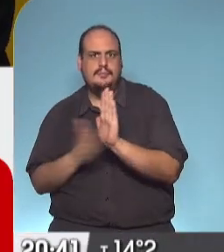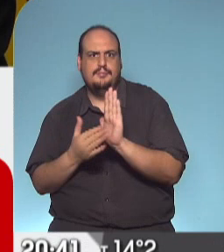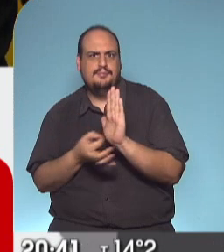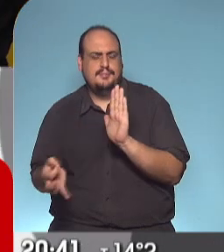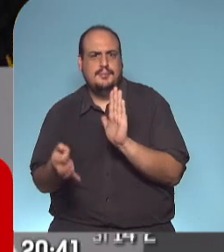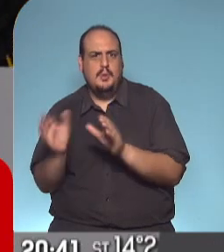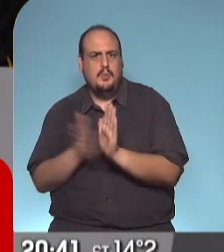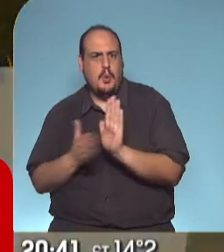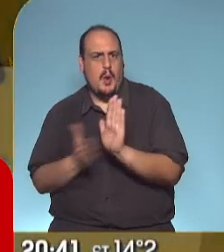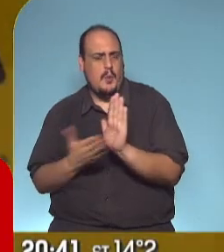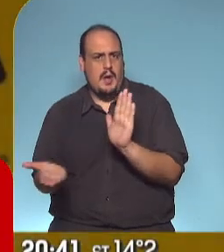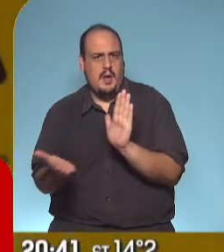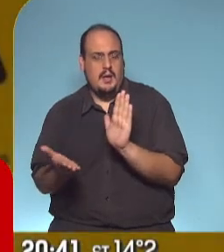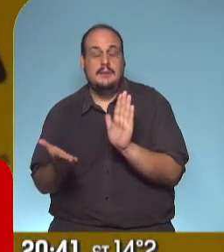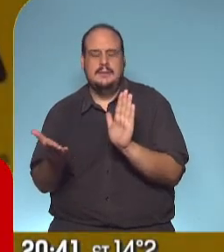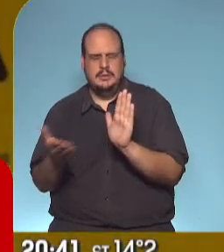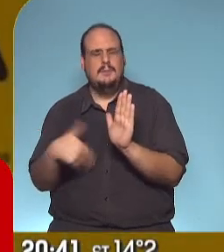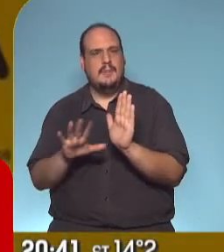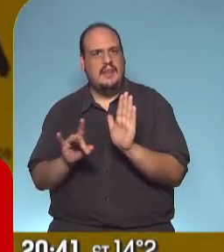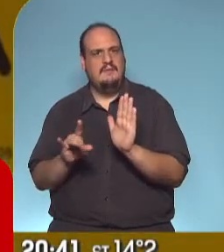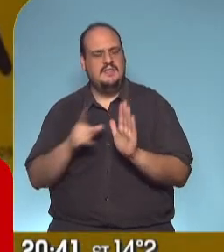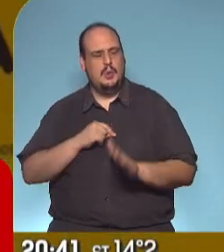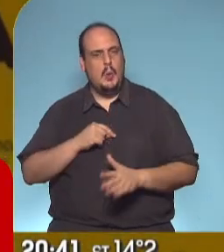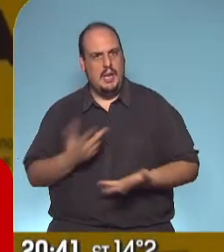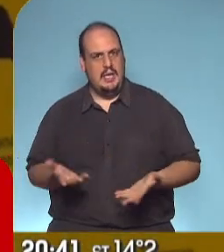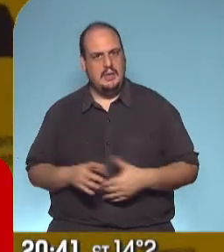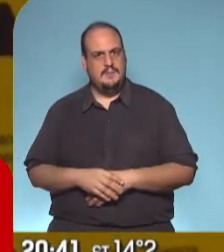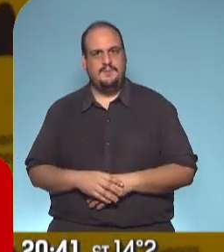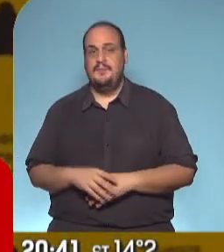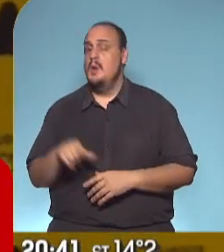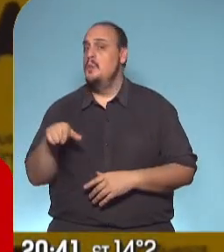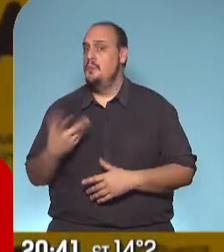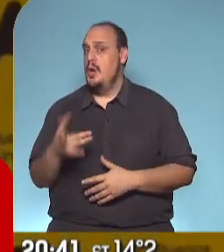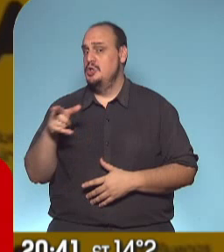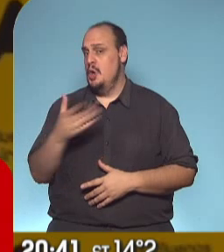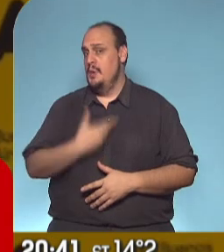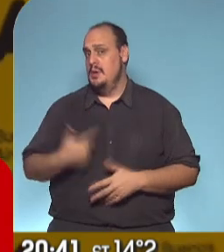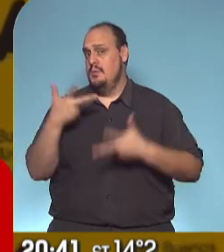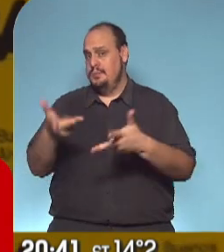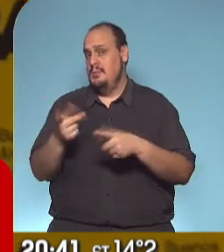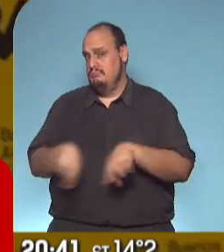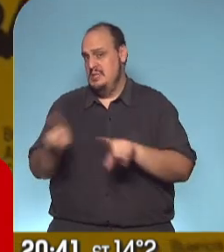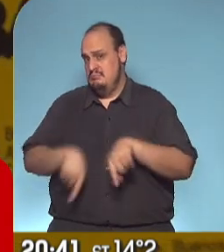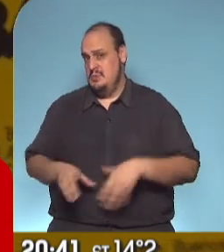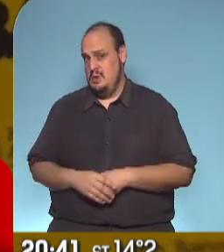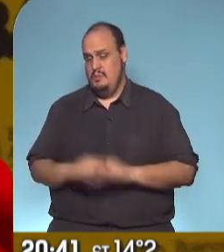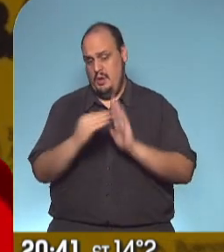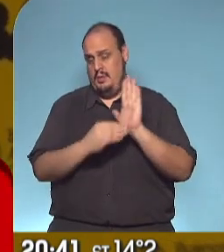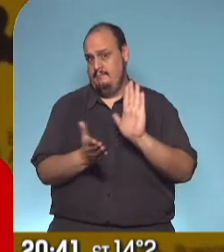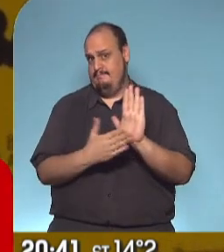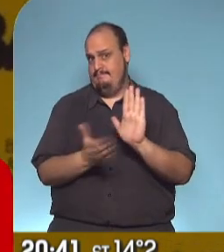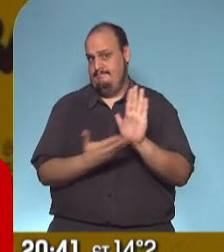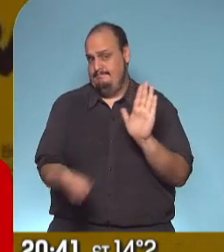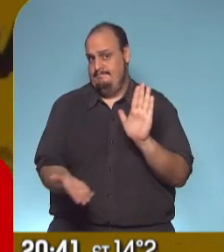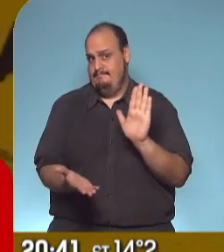obviamente el dato más duro de todos. Por eso el presidente hoy apeló a lo mismo, porque los datos son incontrastables. O